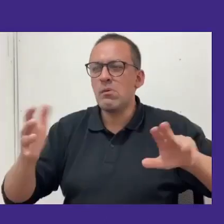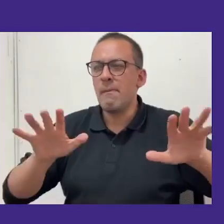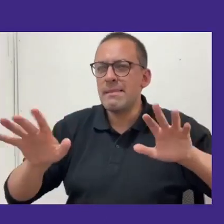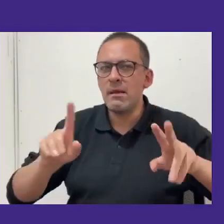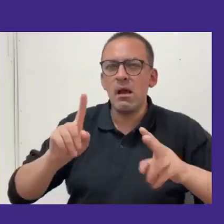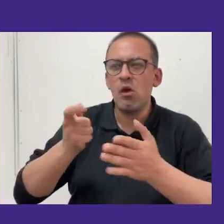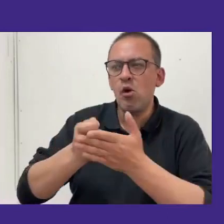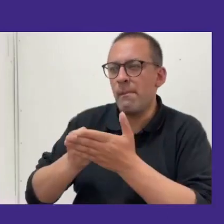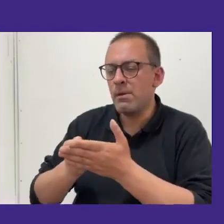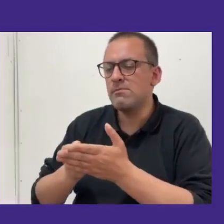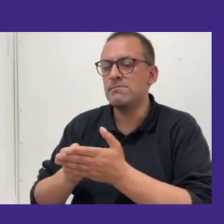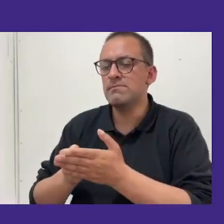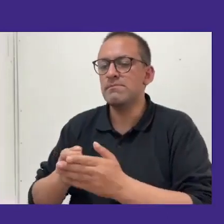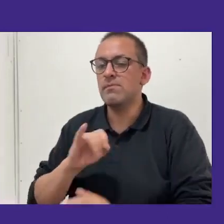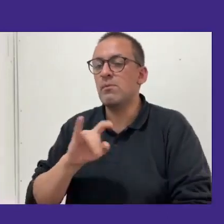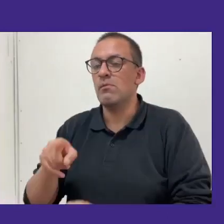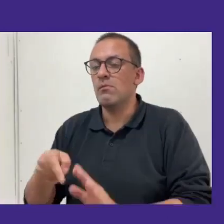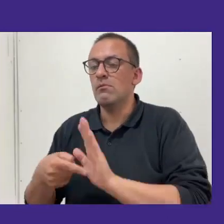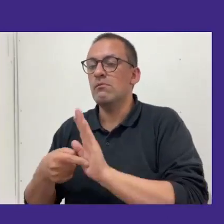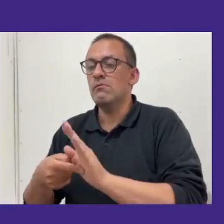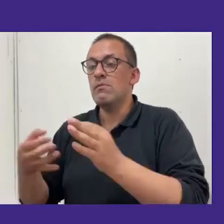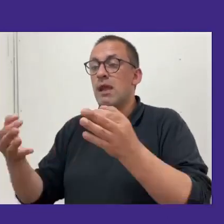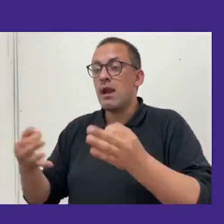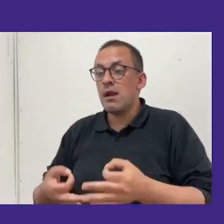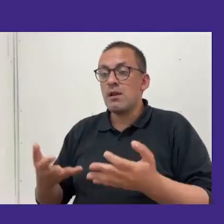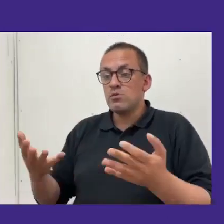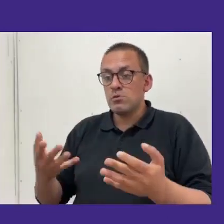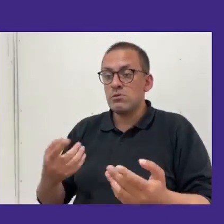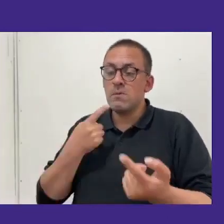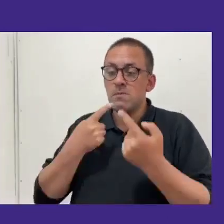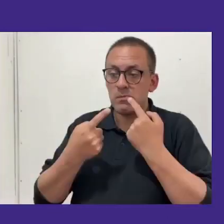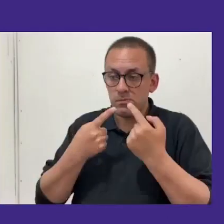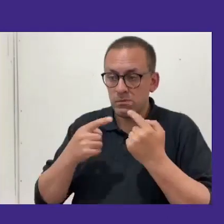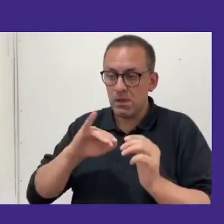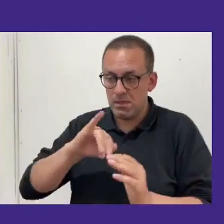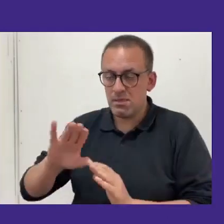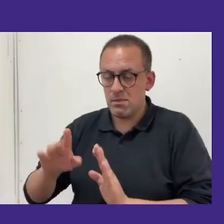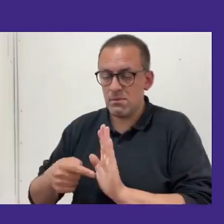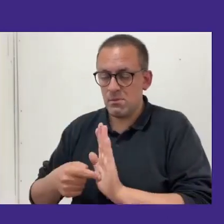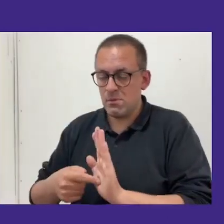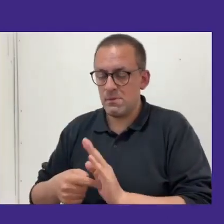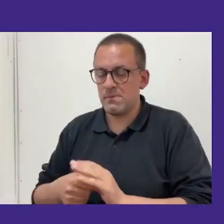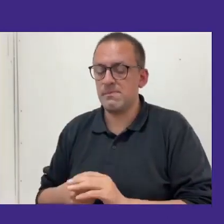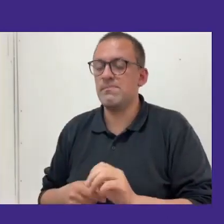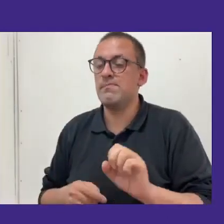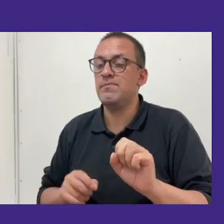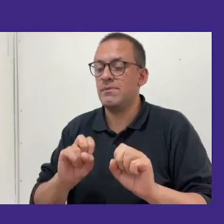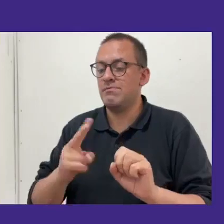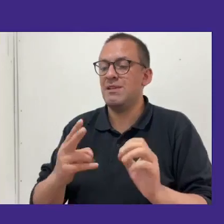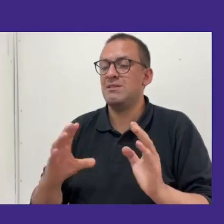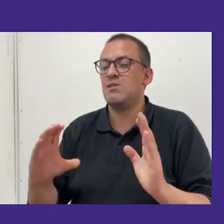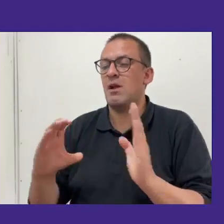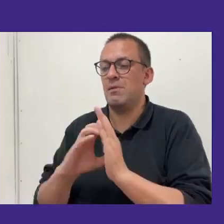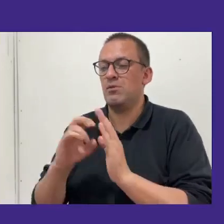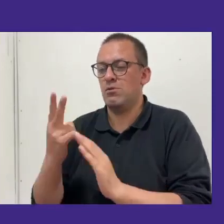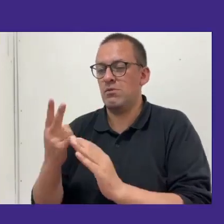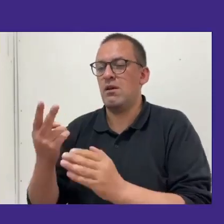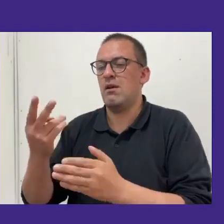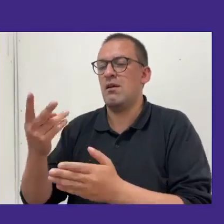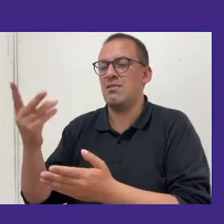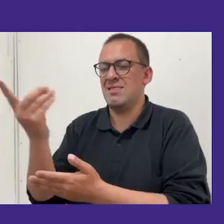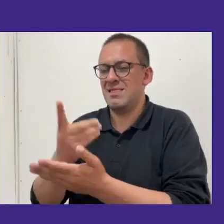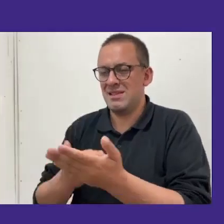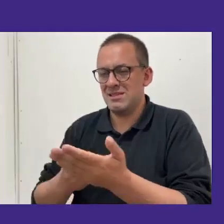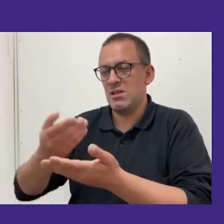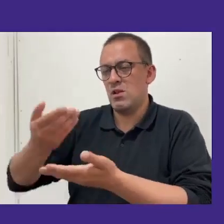Más adelante voy a presentar los resultados que obtuvimos en las encuestas. La segunda etapa, era diseño-impresión, y que es la